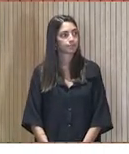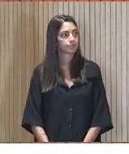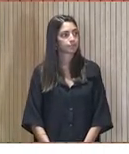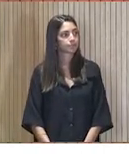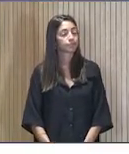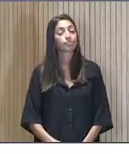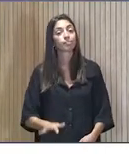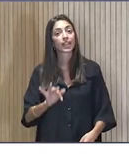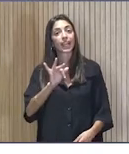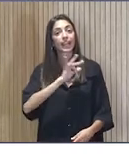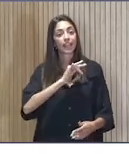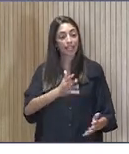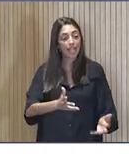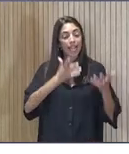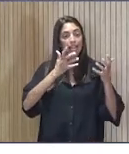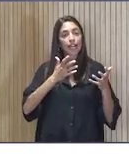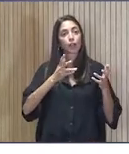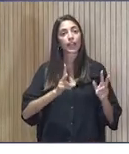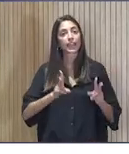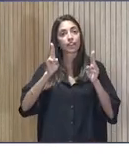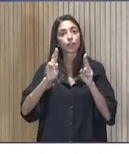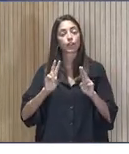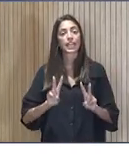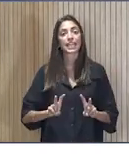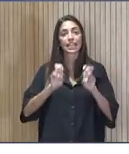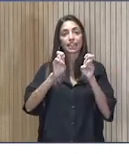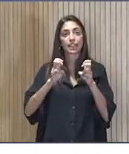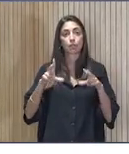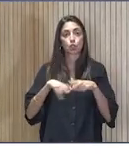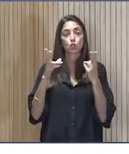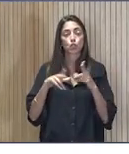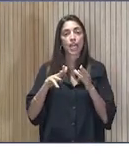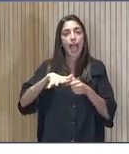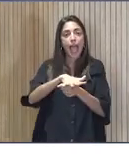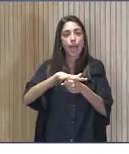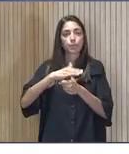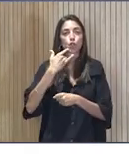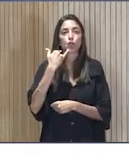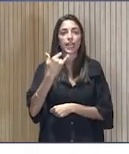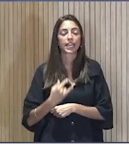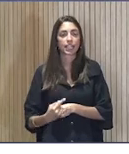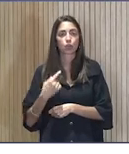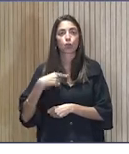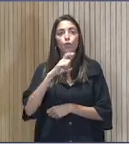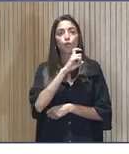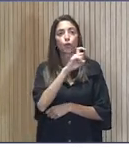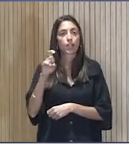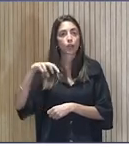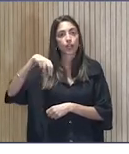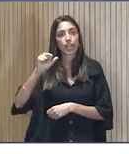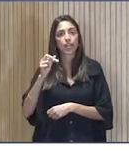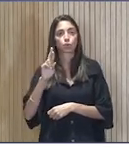El ganador de esta edición Del premio A la mejor iniciativa social En el ámbito energético Fundación Naturgy